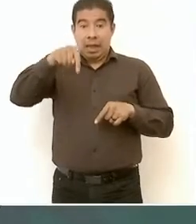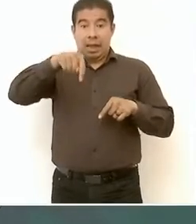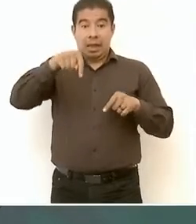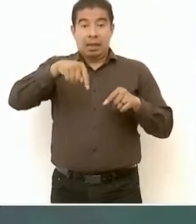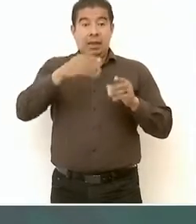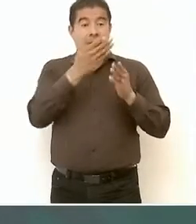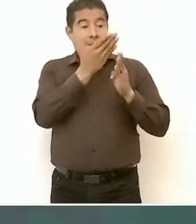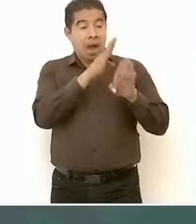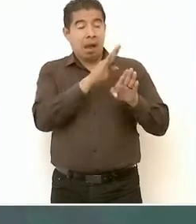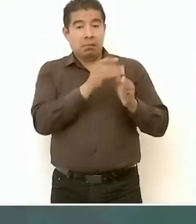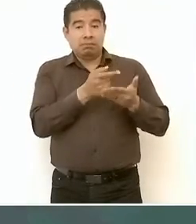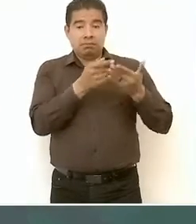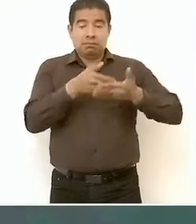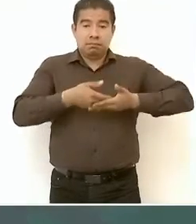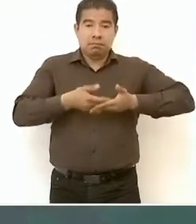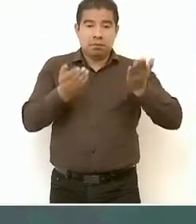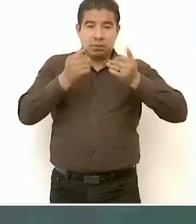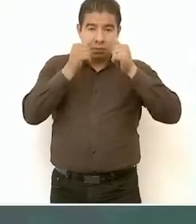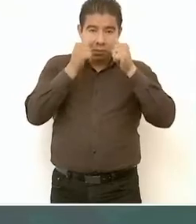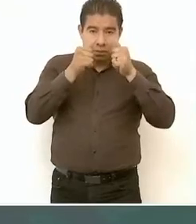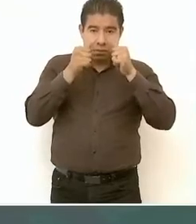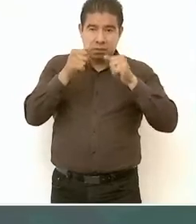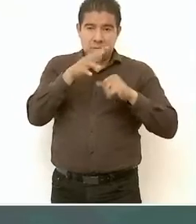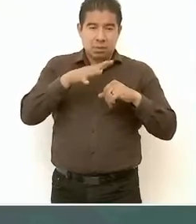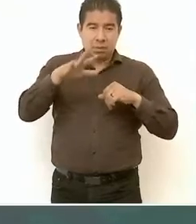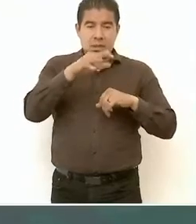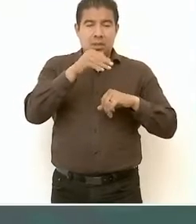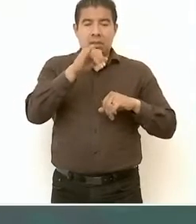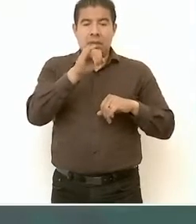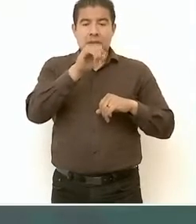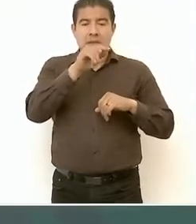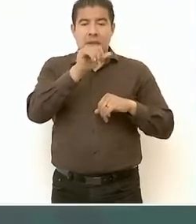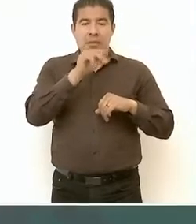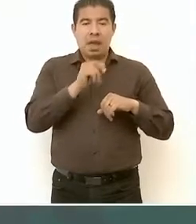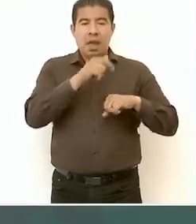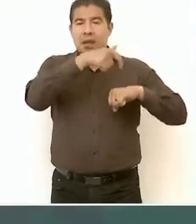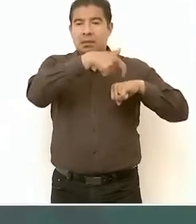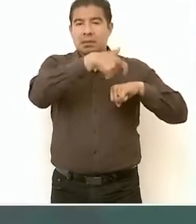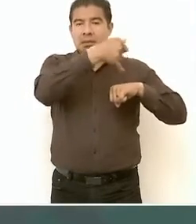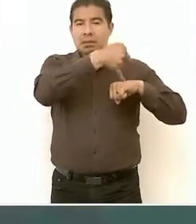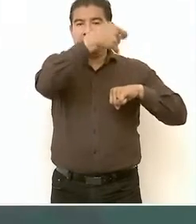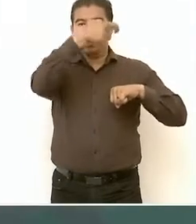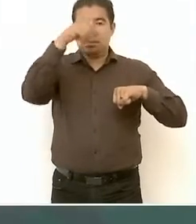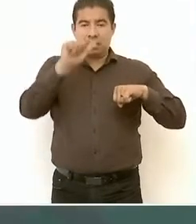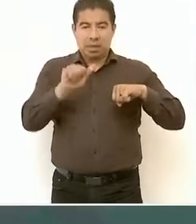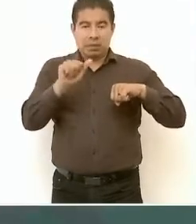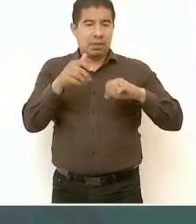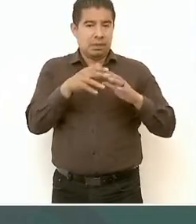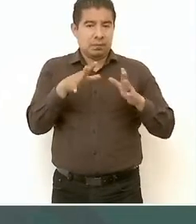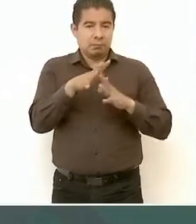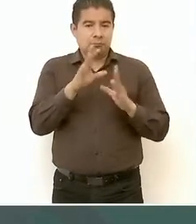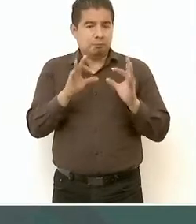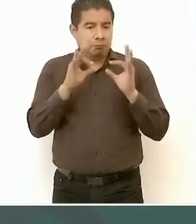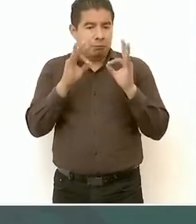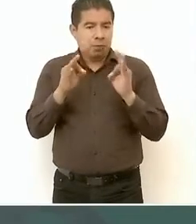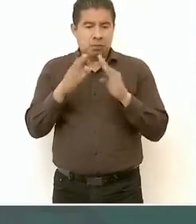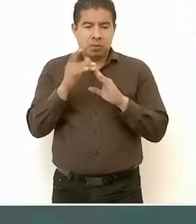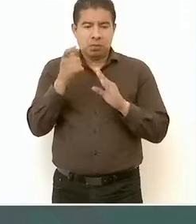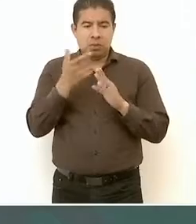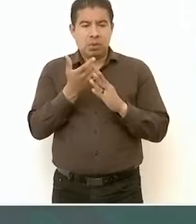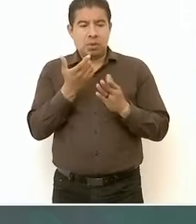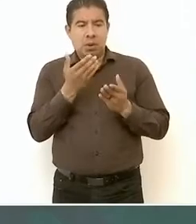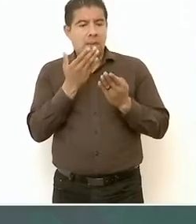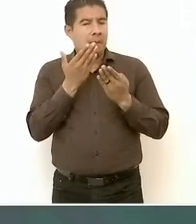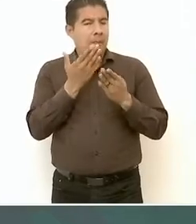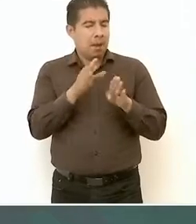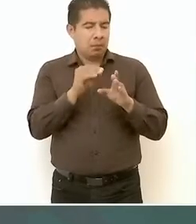para que el pueblo de Estapa tenga donde mantener de manera segura sus ahorros,